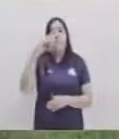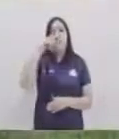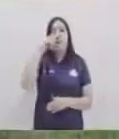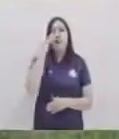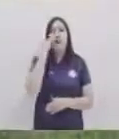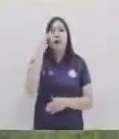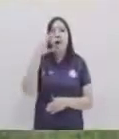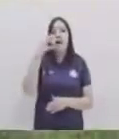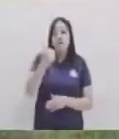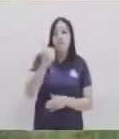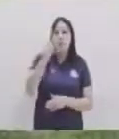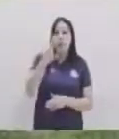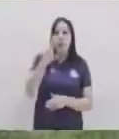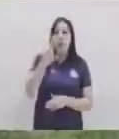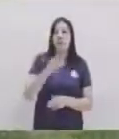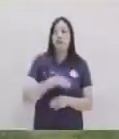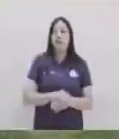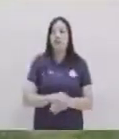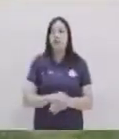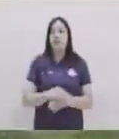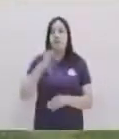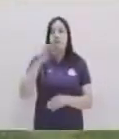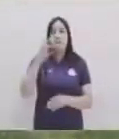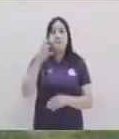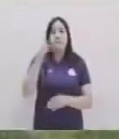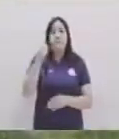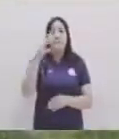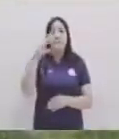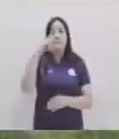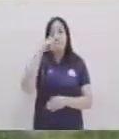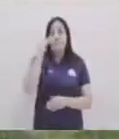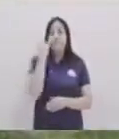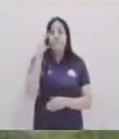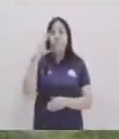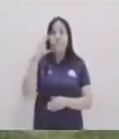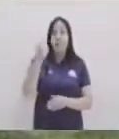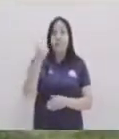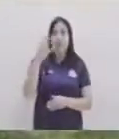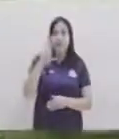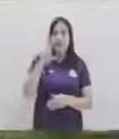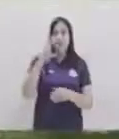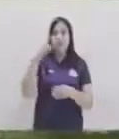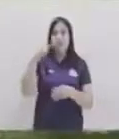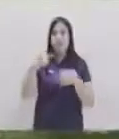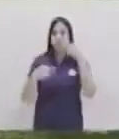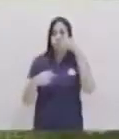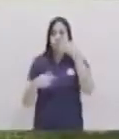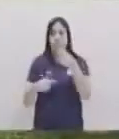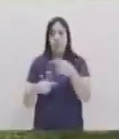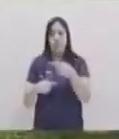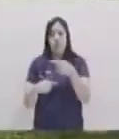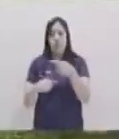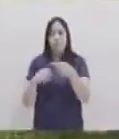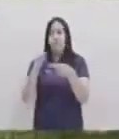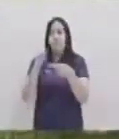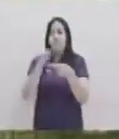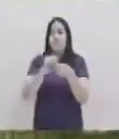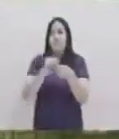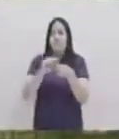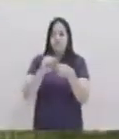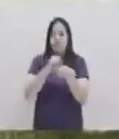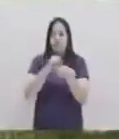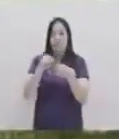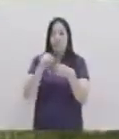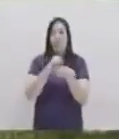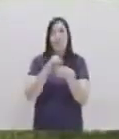es el único que está abierto y los demás son cerrados en mi mano izquierda voy a tocar el puño con este dedo índice y voy a hacer